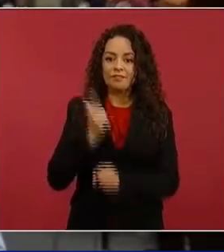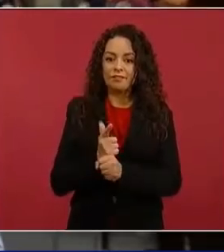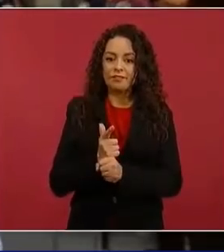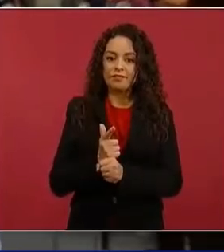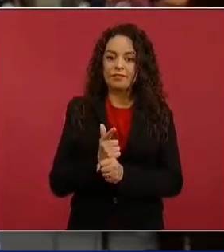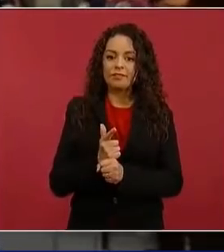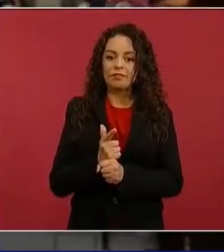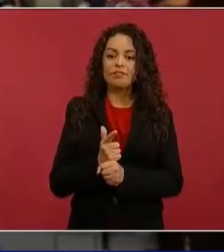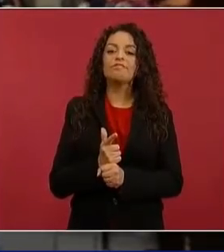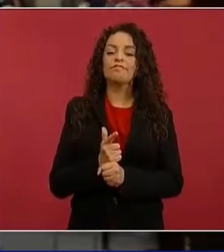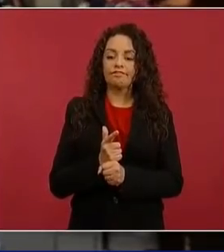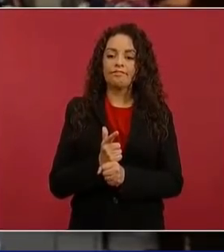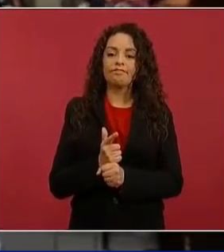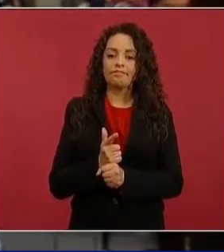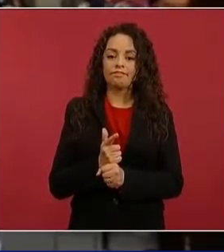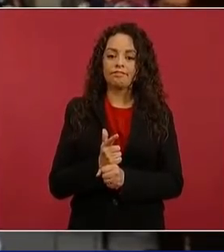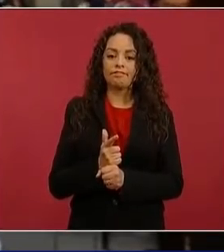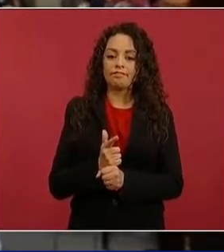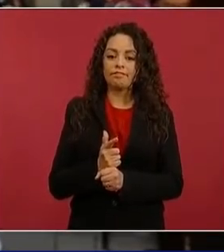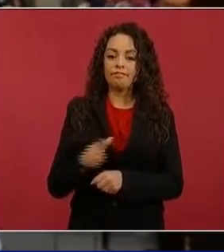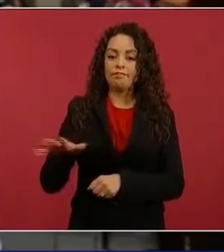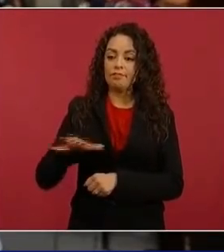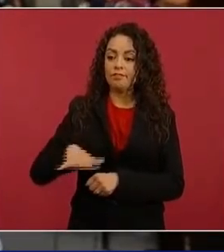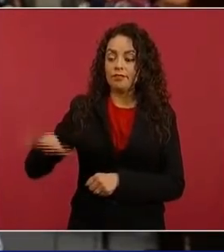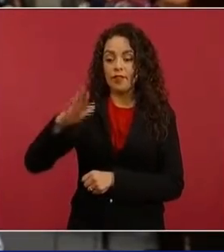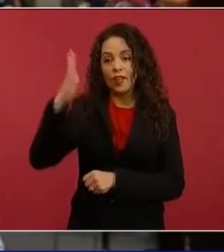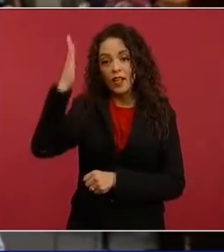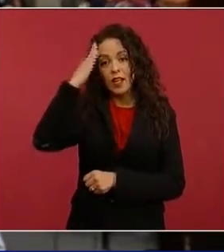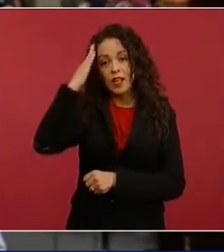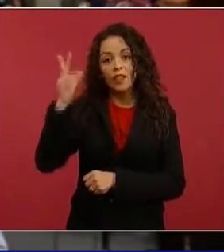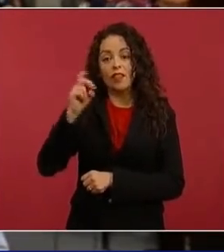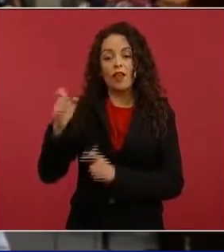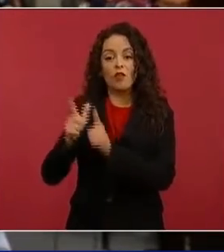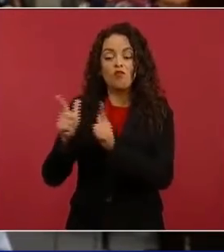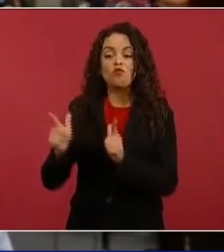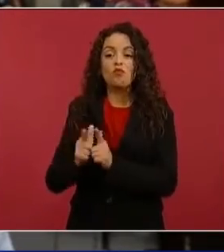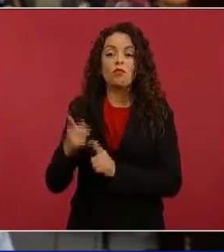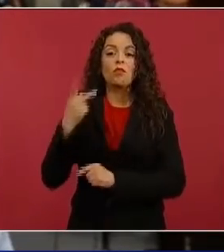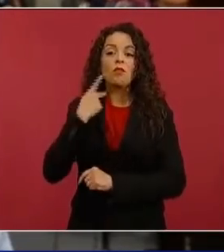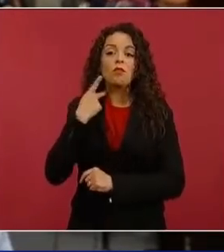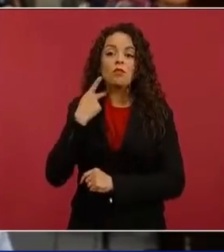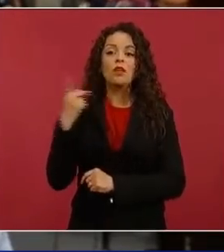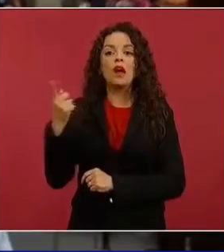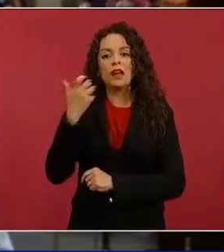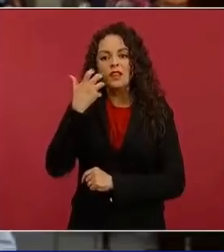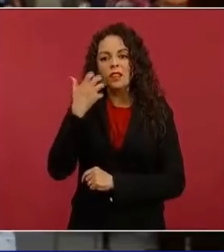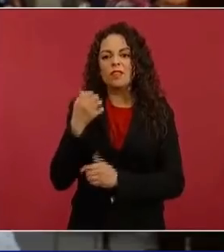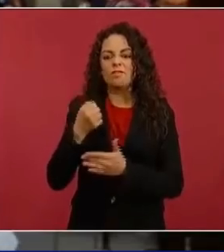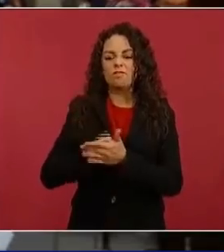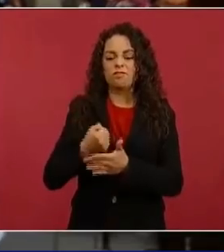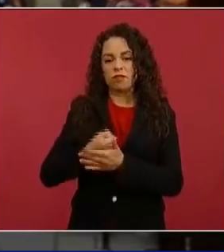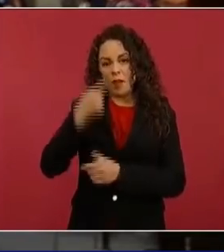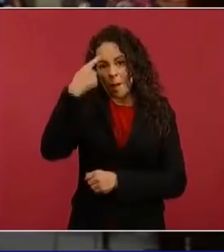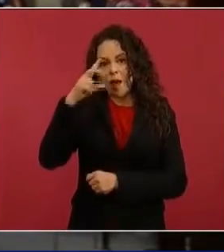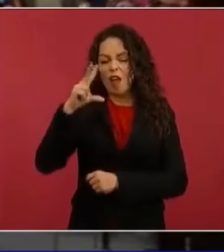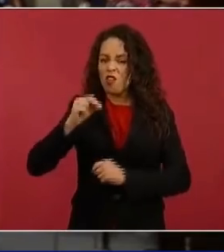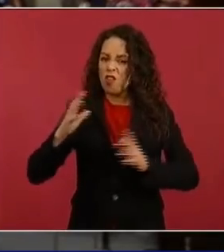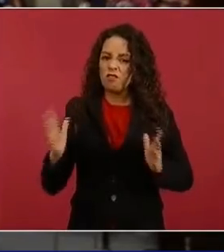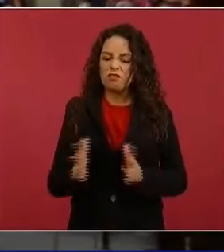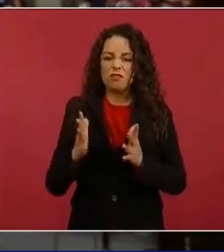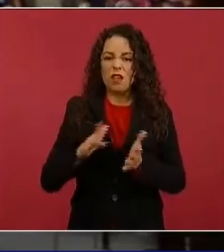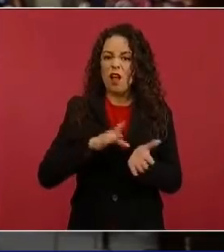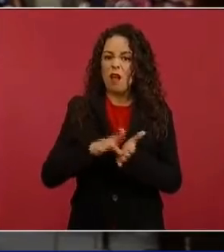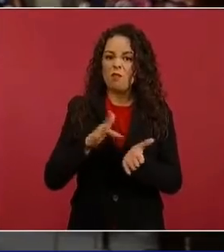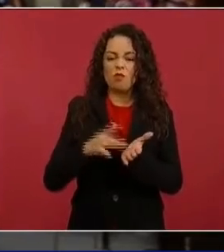también van a existir por parte de estos líderes de los partidos para que no pueda ver la luz la reforma eléctrica. En este